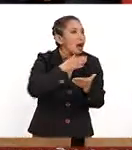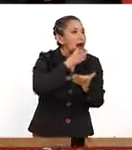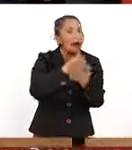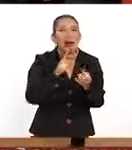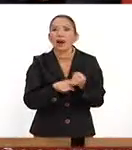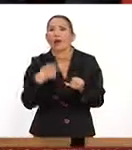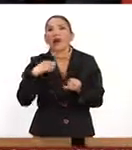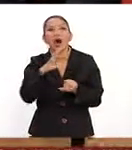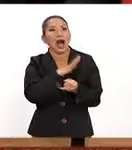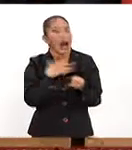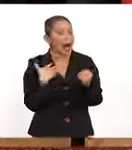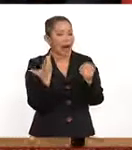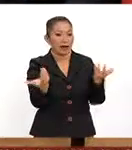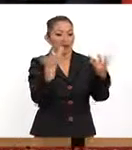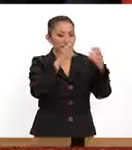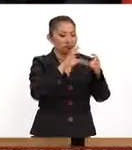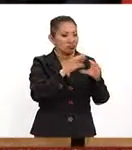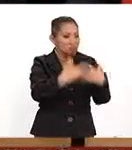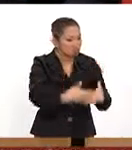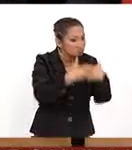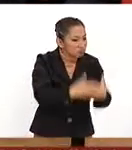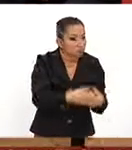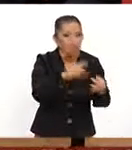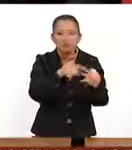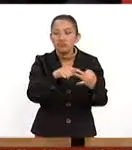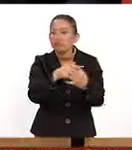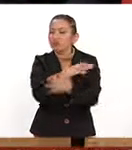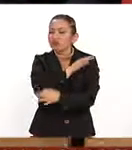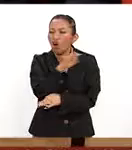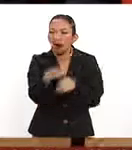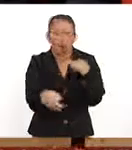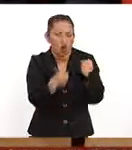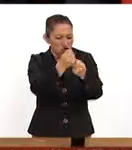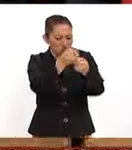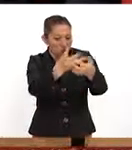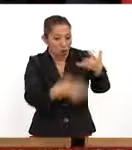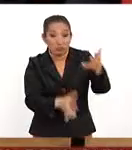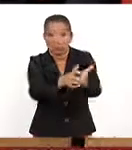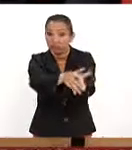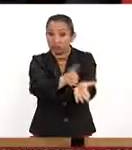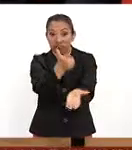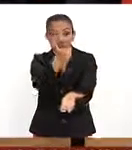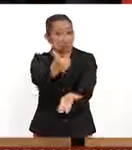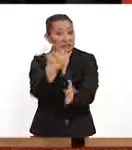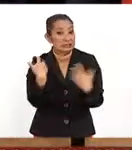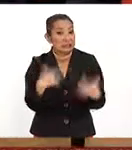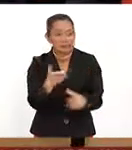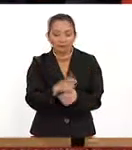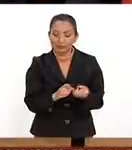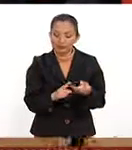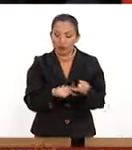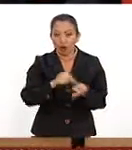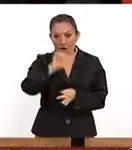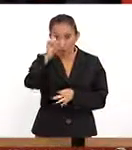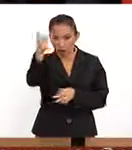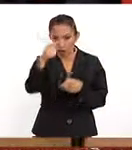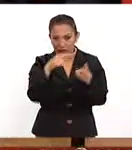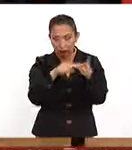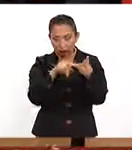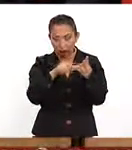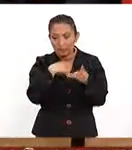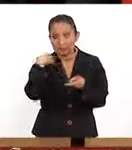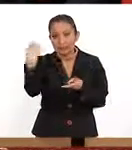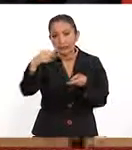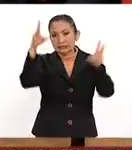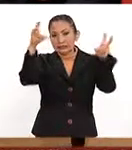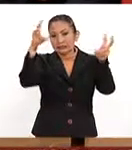hay cosas electrónicas, absolutamente todo y ahorras muchísimo dinero. Otra muy importante, hay